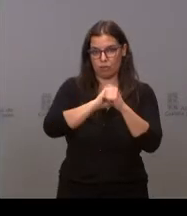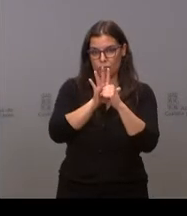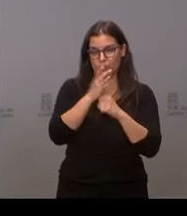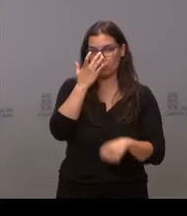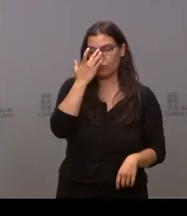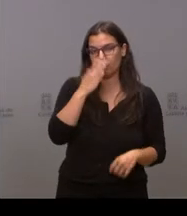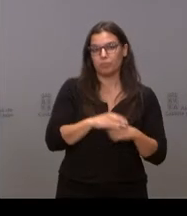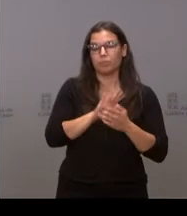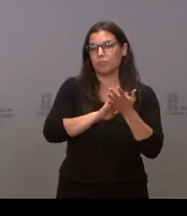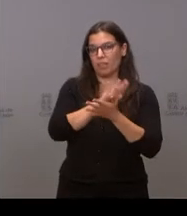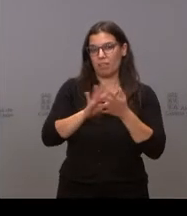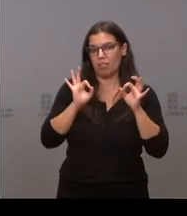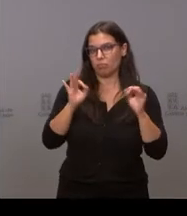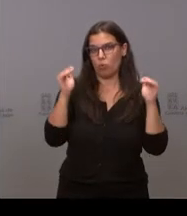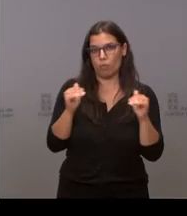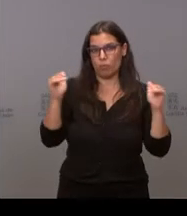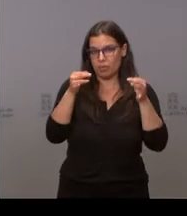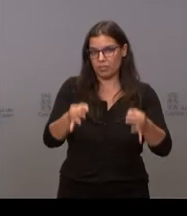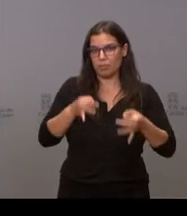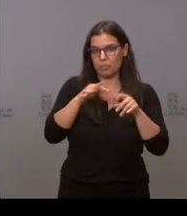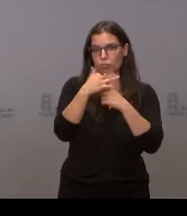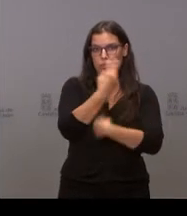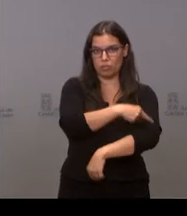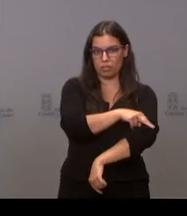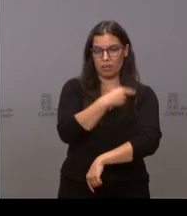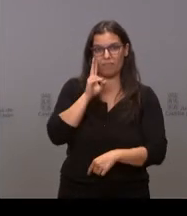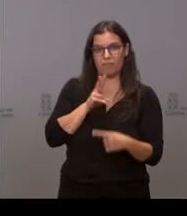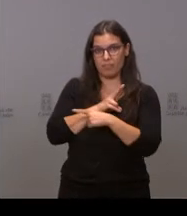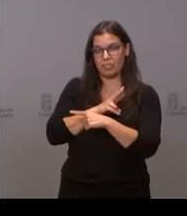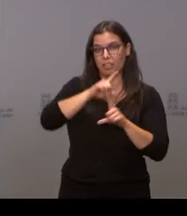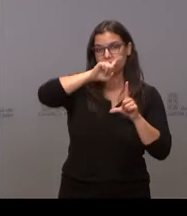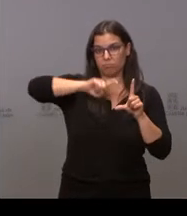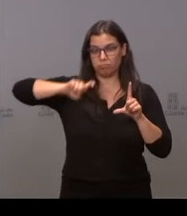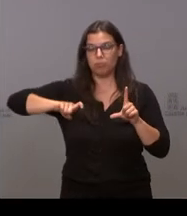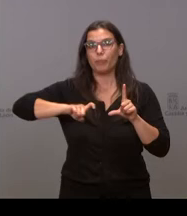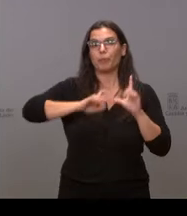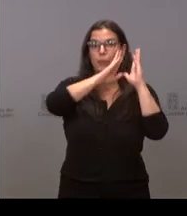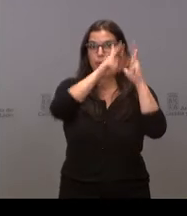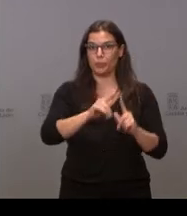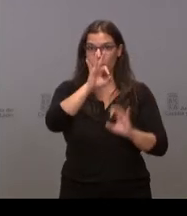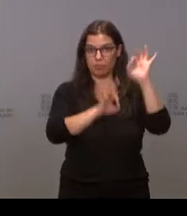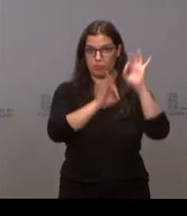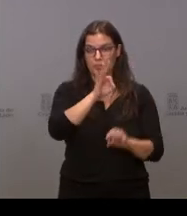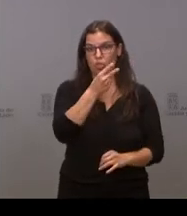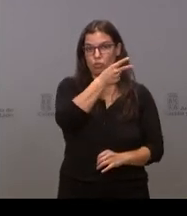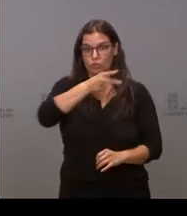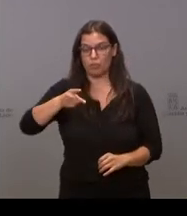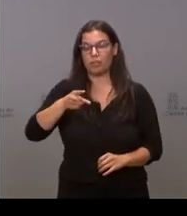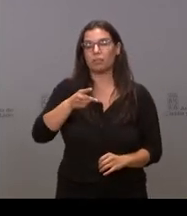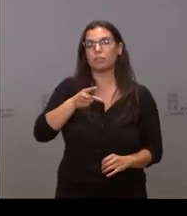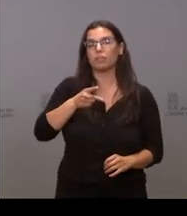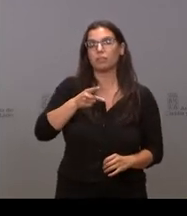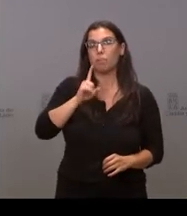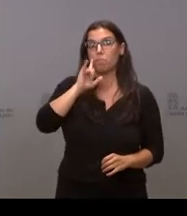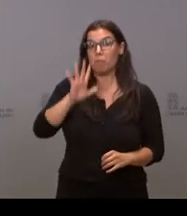todos los jueves, un repaso a la situación sanitaria. Como ven ustedes, la incidencia a 14 días parece que